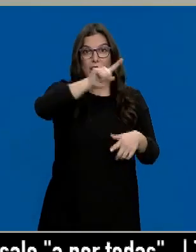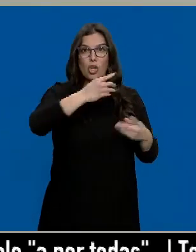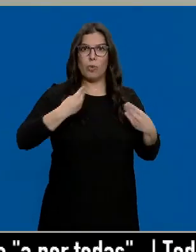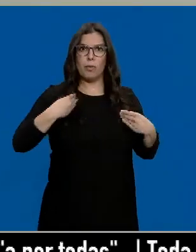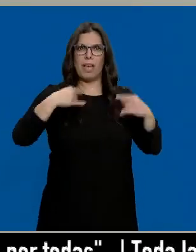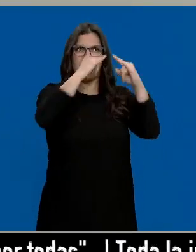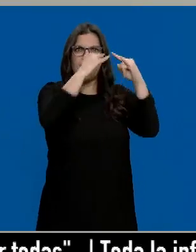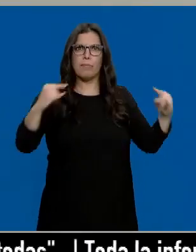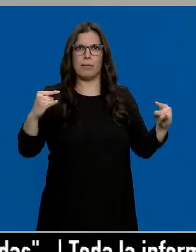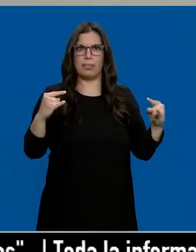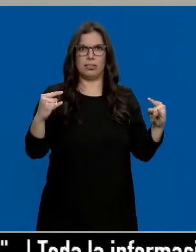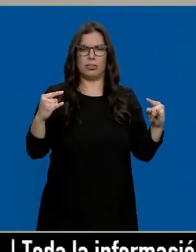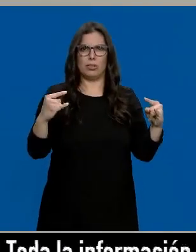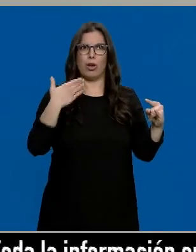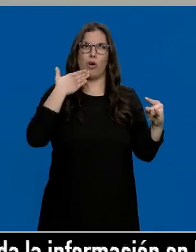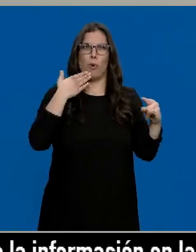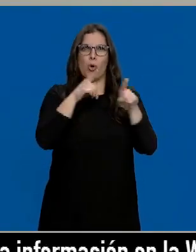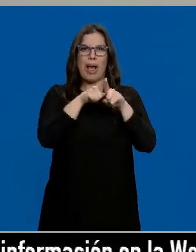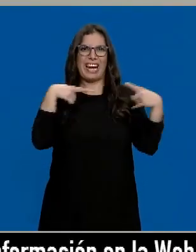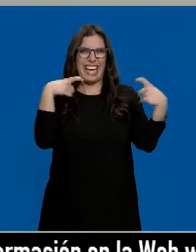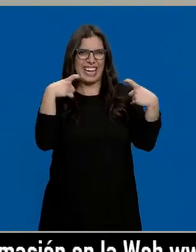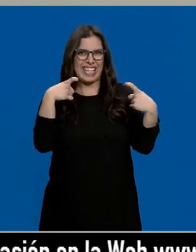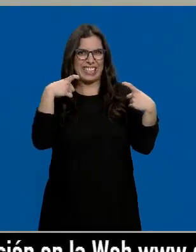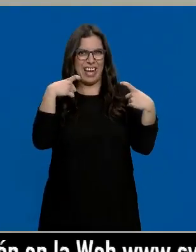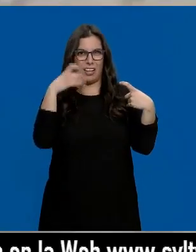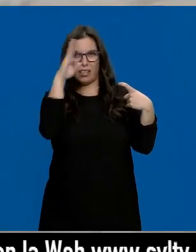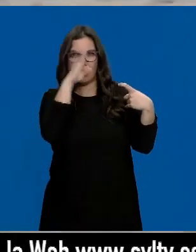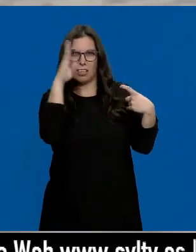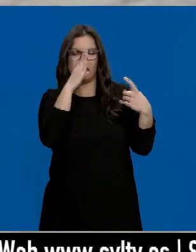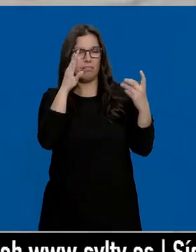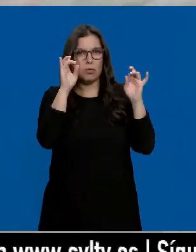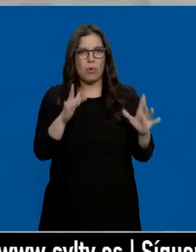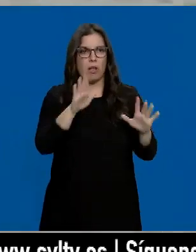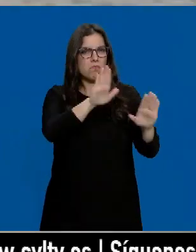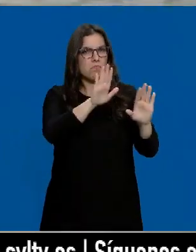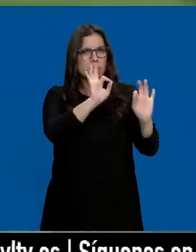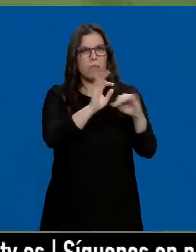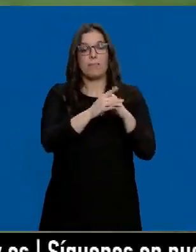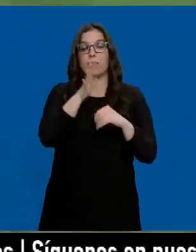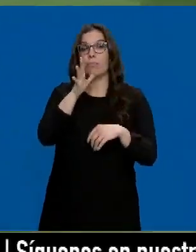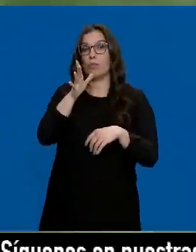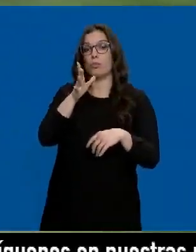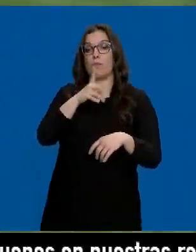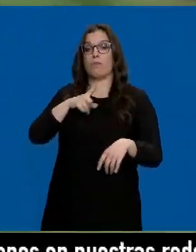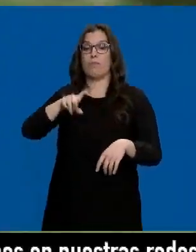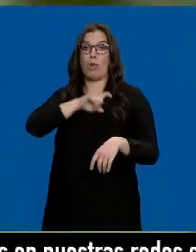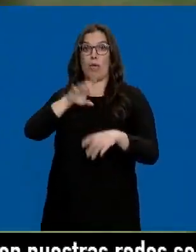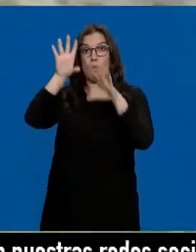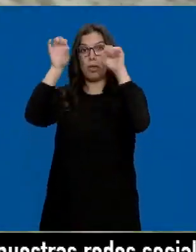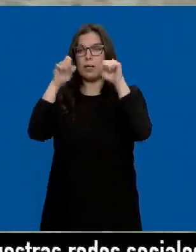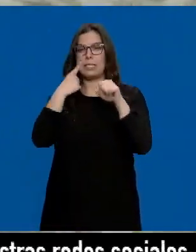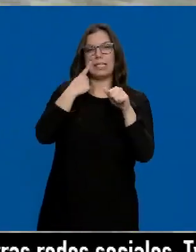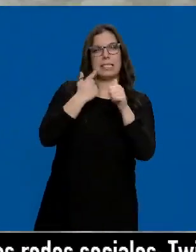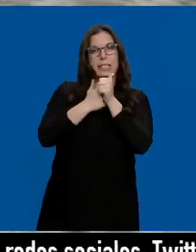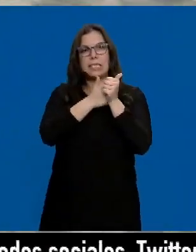tipo de guerrilla y se mantenían allí. Por eso el seguimiento que han realizado los agentes ha sido complejo.